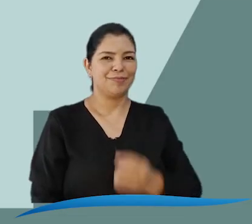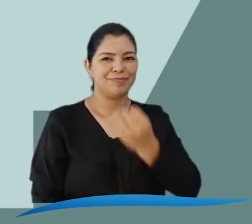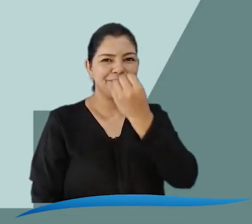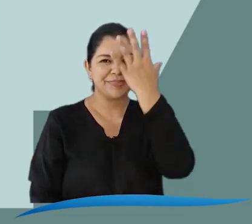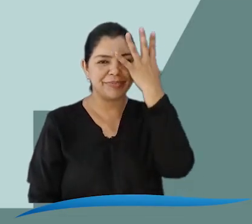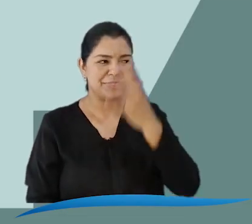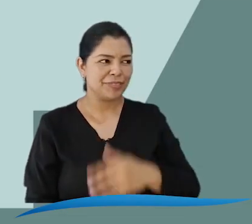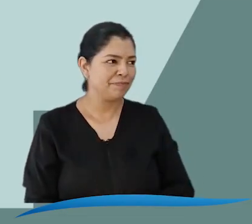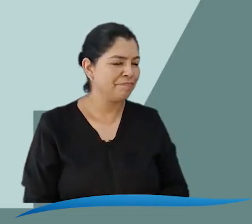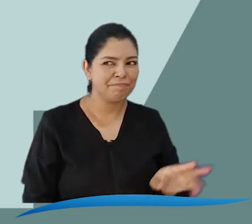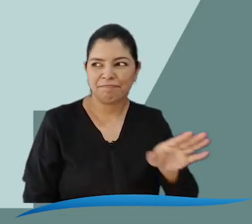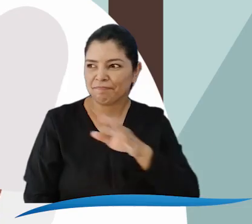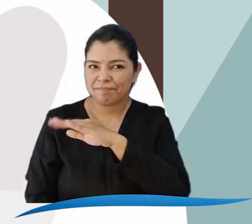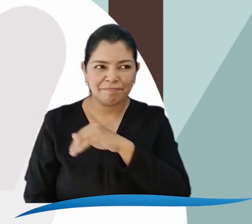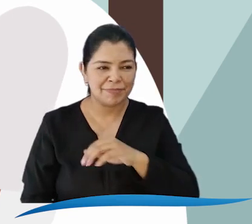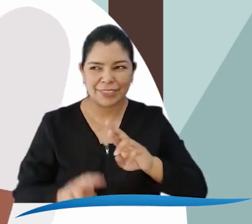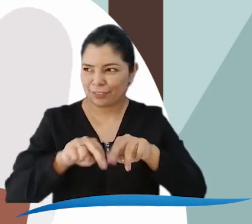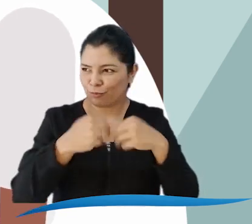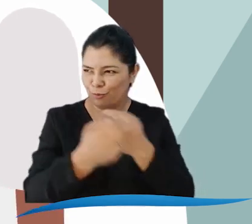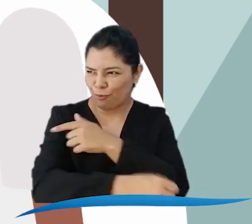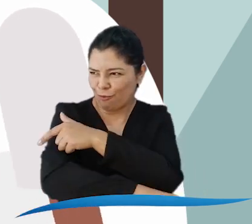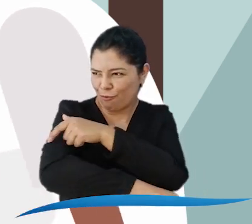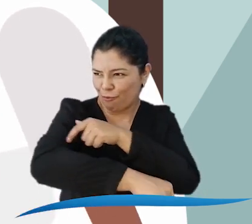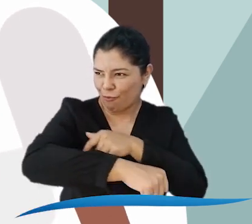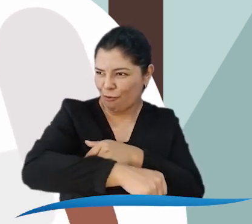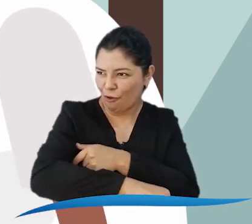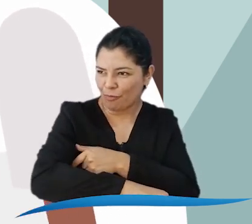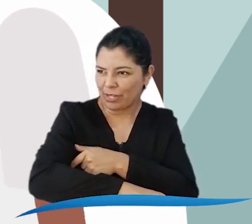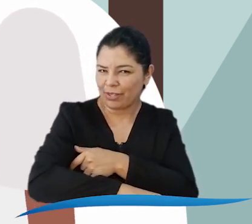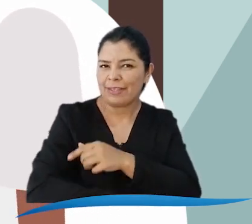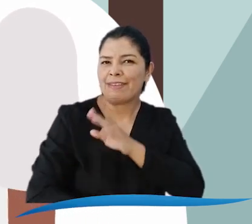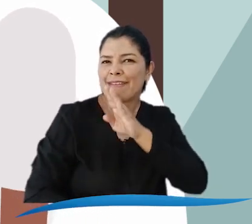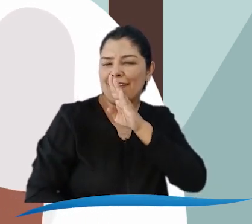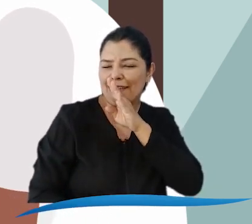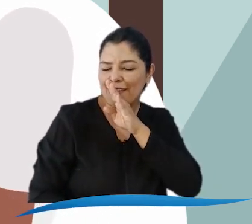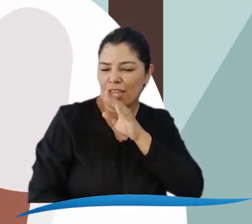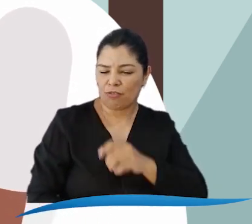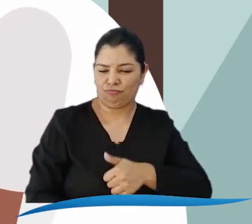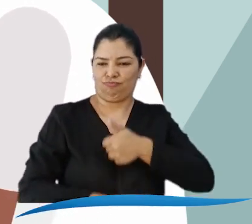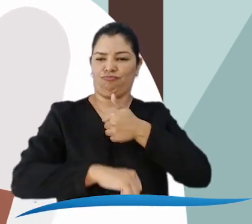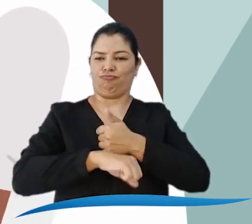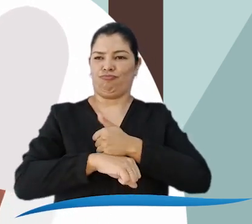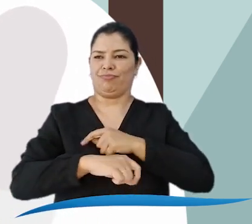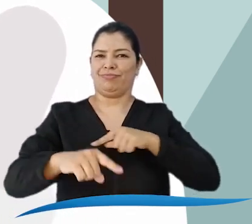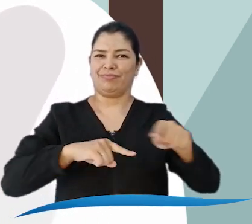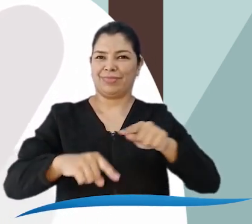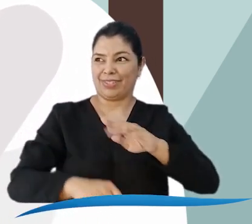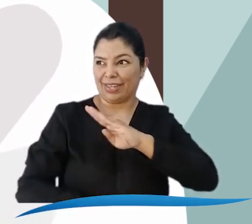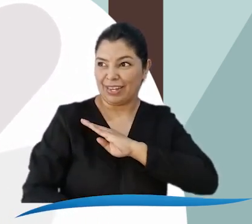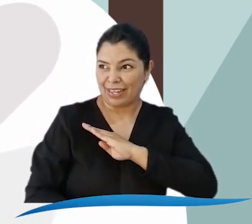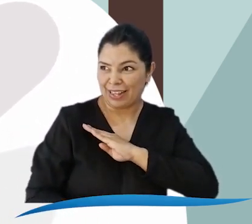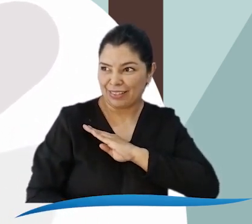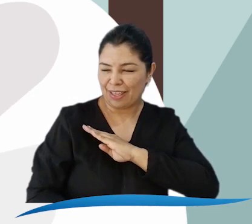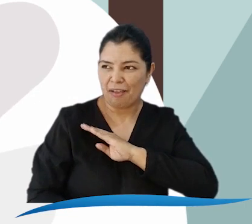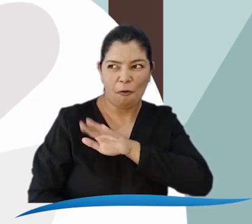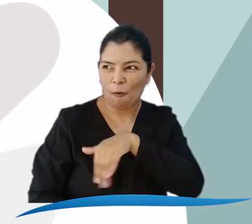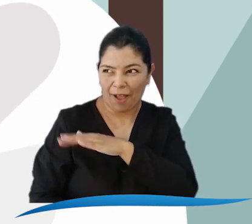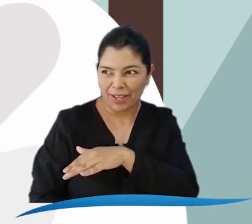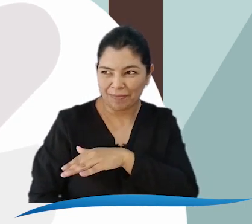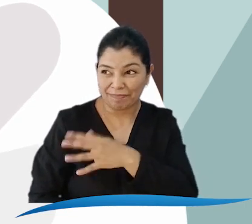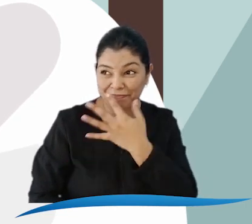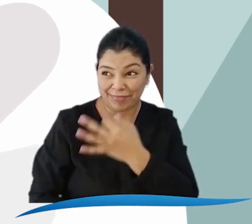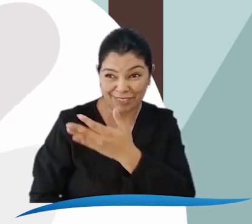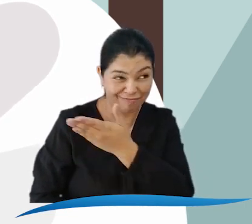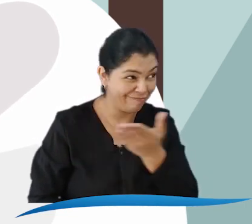El alcalde aparece ruborizado. Y déjenme adivinar, ¿hacer sesiones del Comité de Discapacidad sin que la presida nuestro